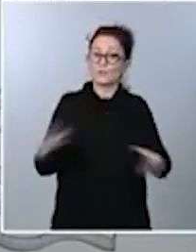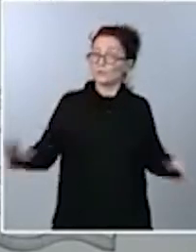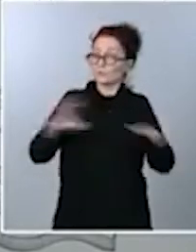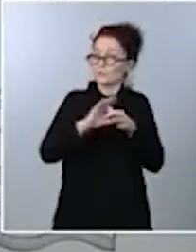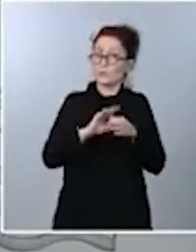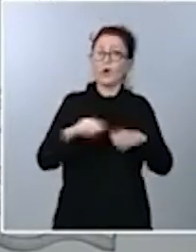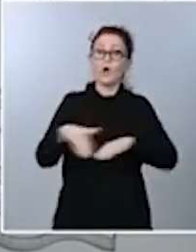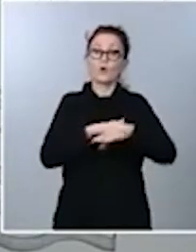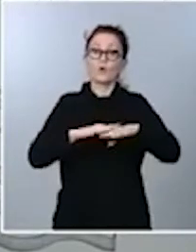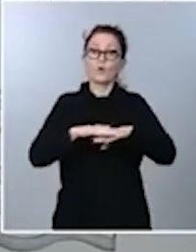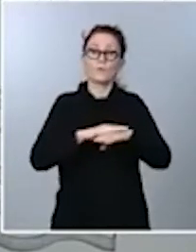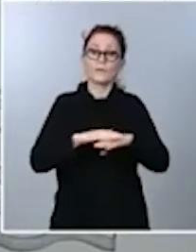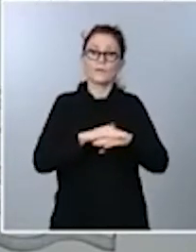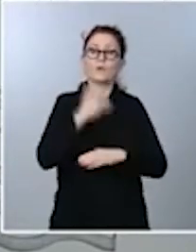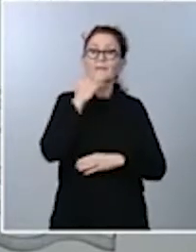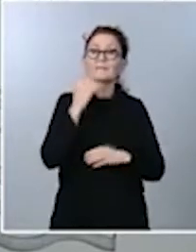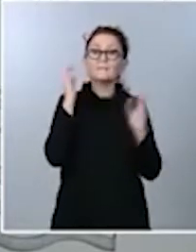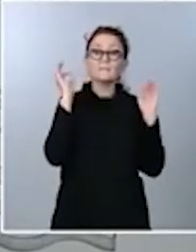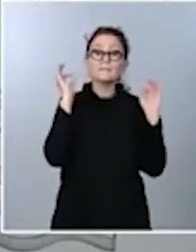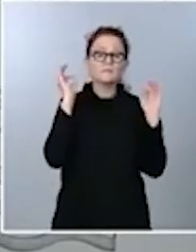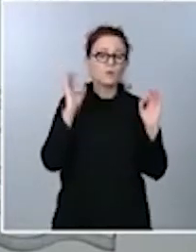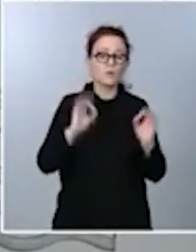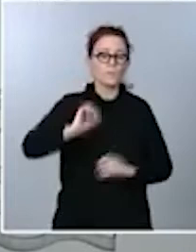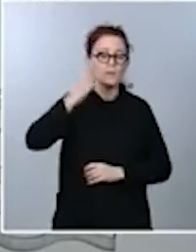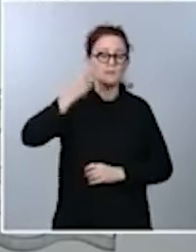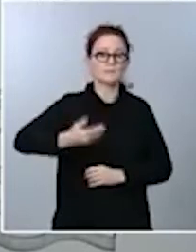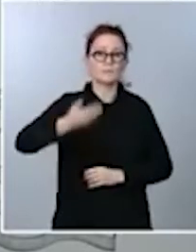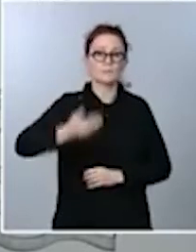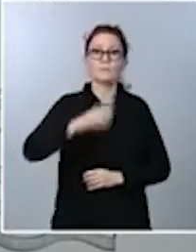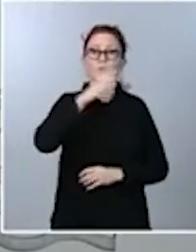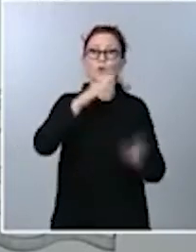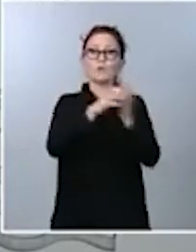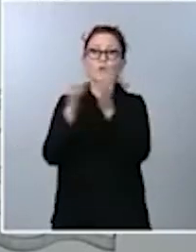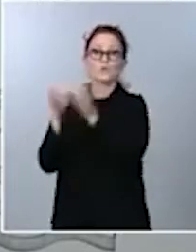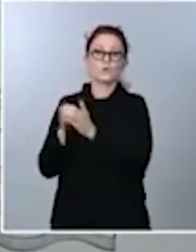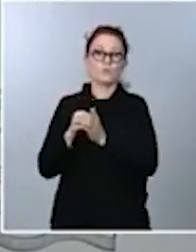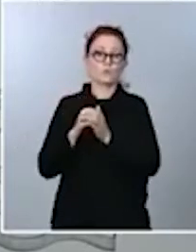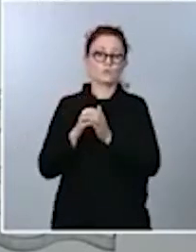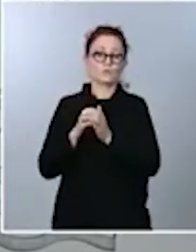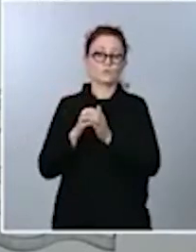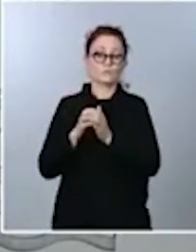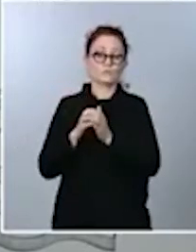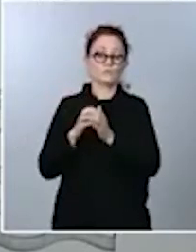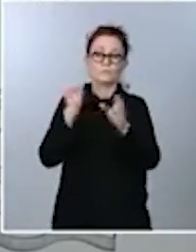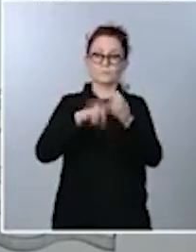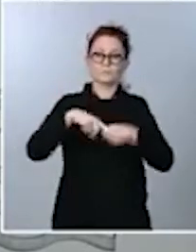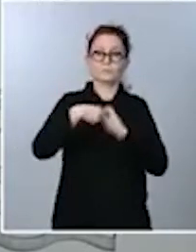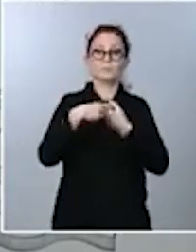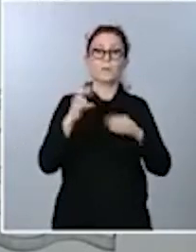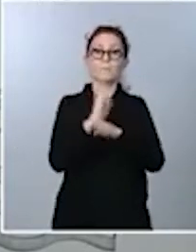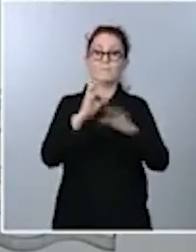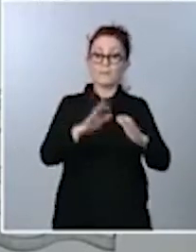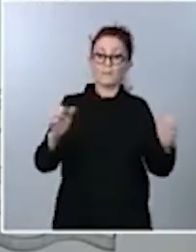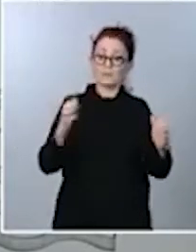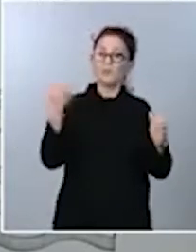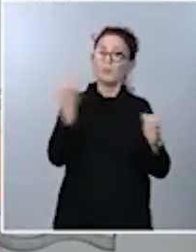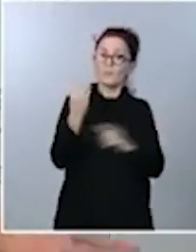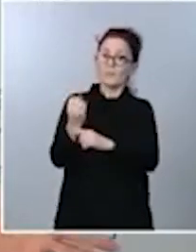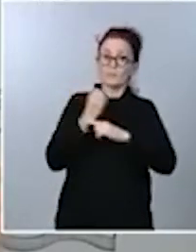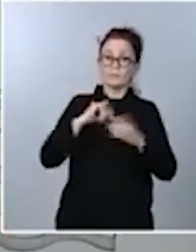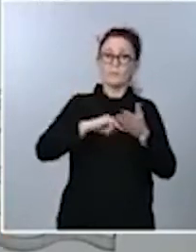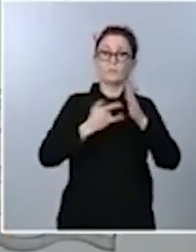y probablemente lo que es más importante, por el resto de fuerzas del arco parlamentario, que tienen que apoyar este proyecto de presupuesto,